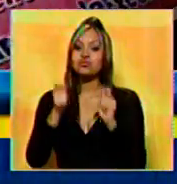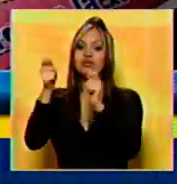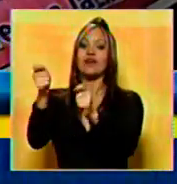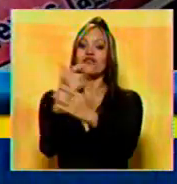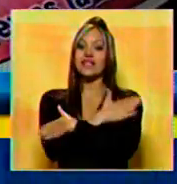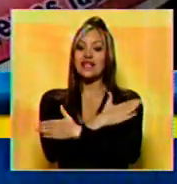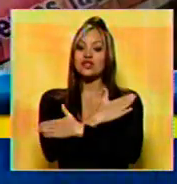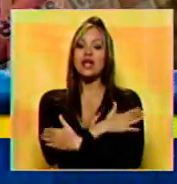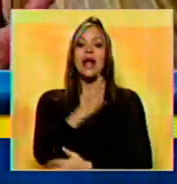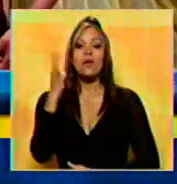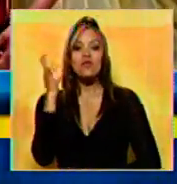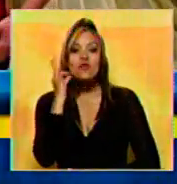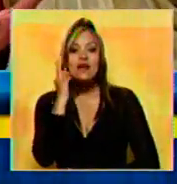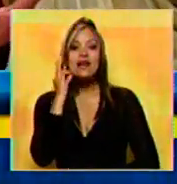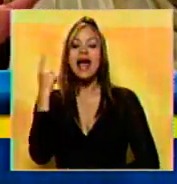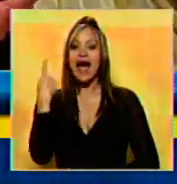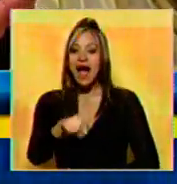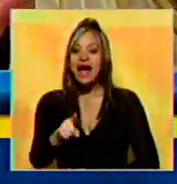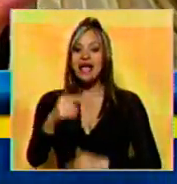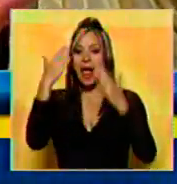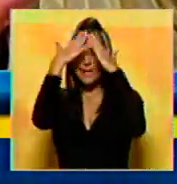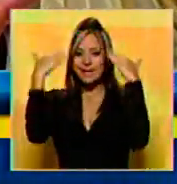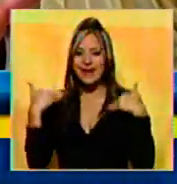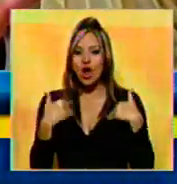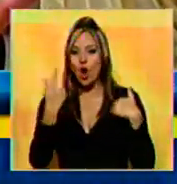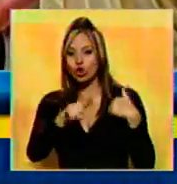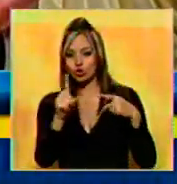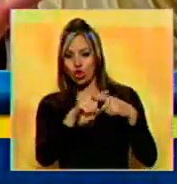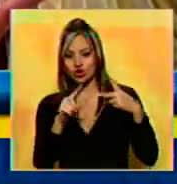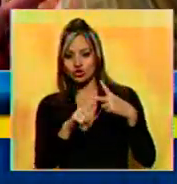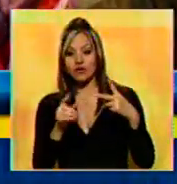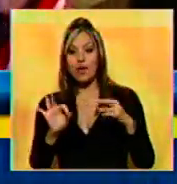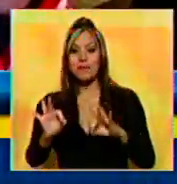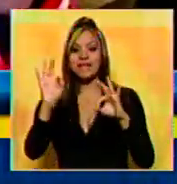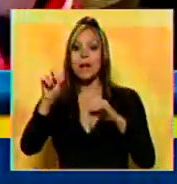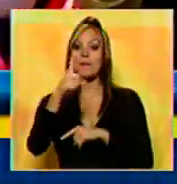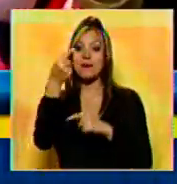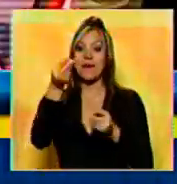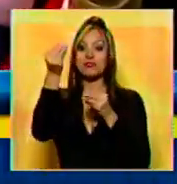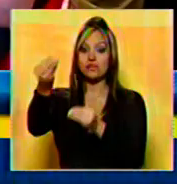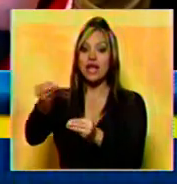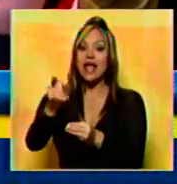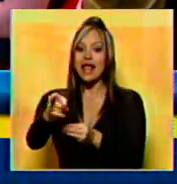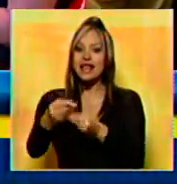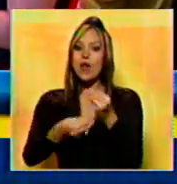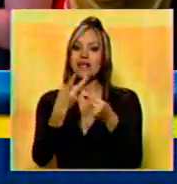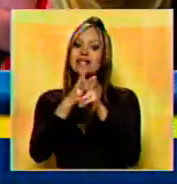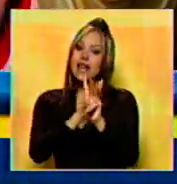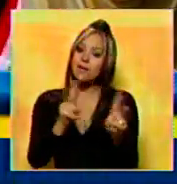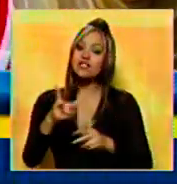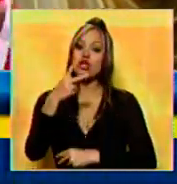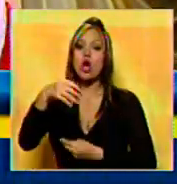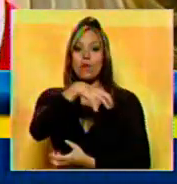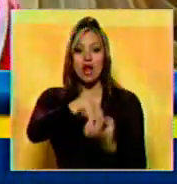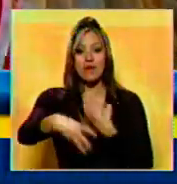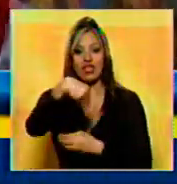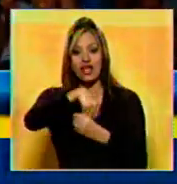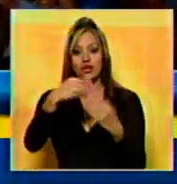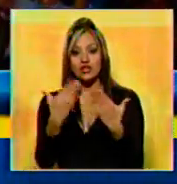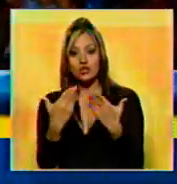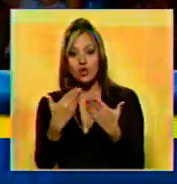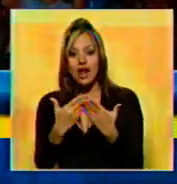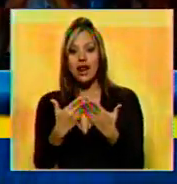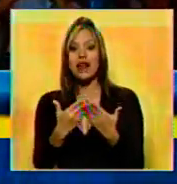a Elianta Quintero las órdenes Virgen del Valle y Armando Nava en su primera clase por promover la paz y la no violencia en las escuelas